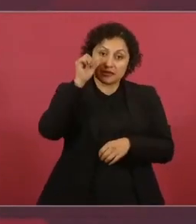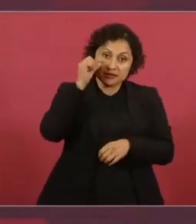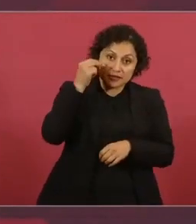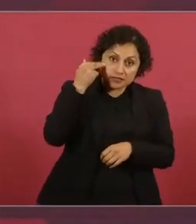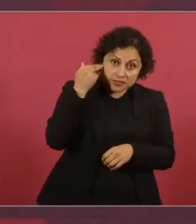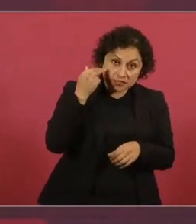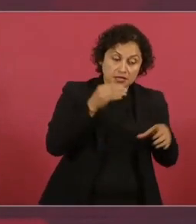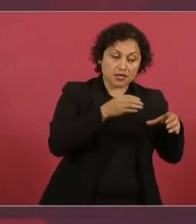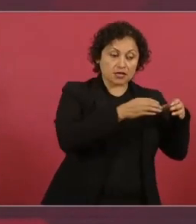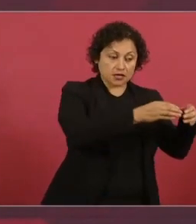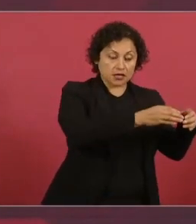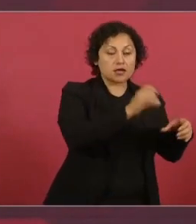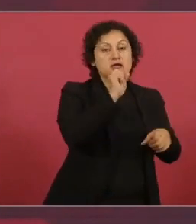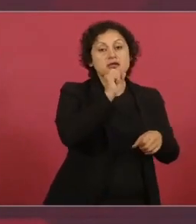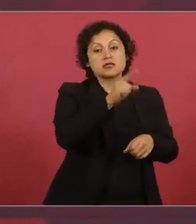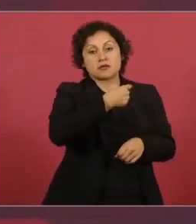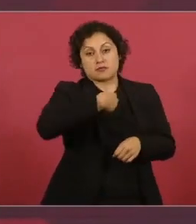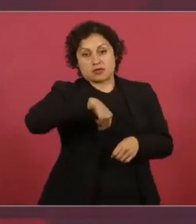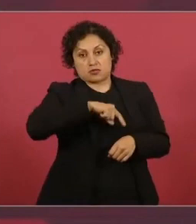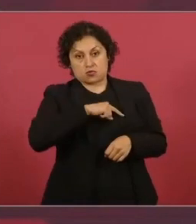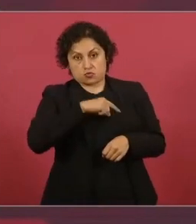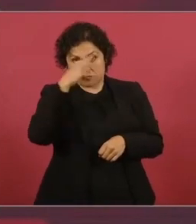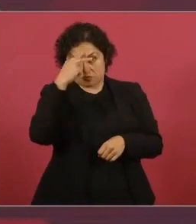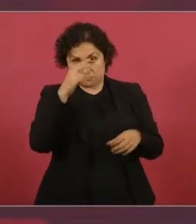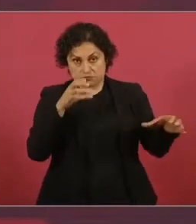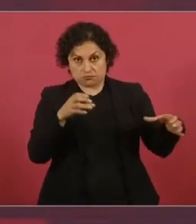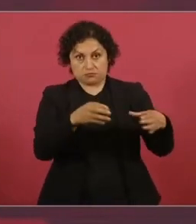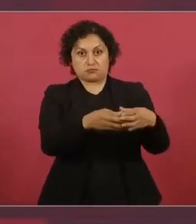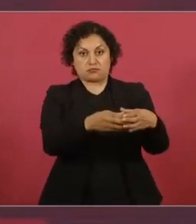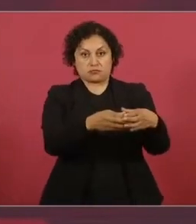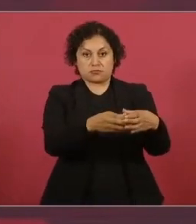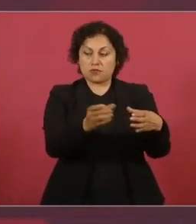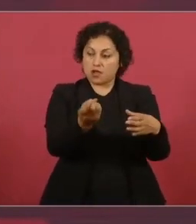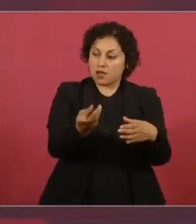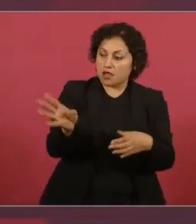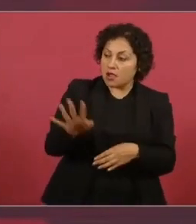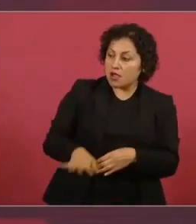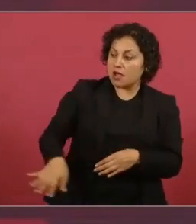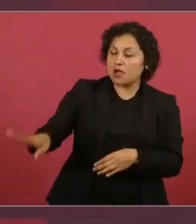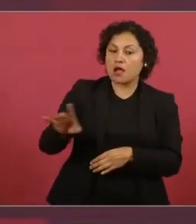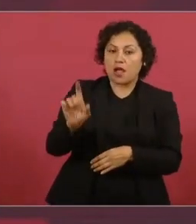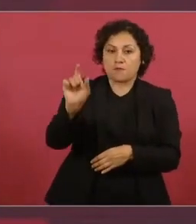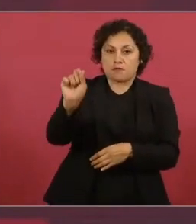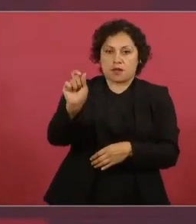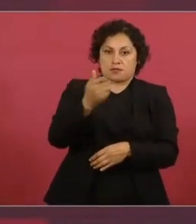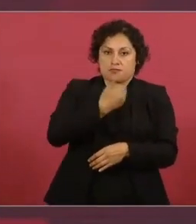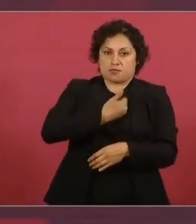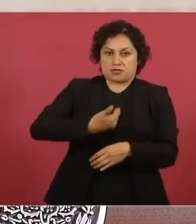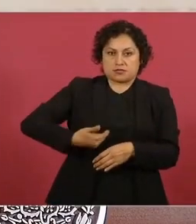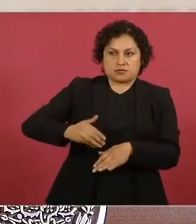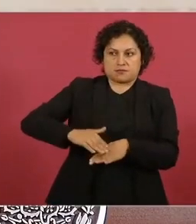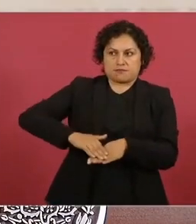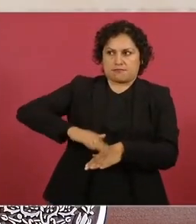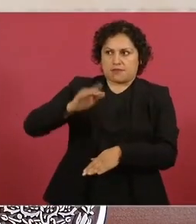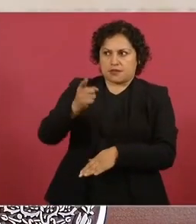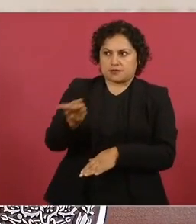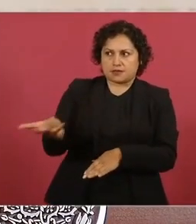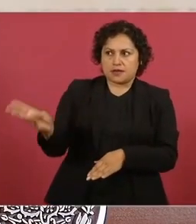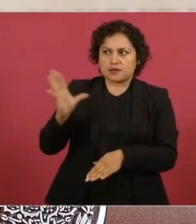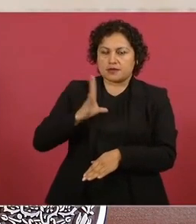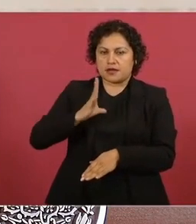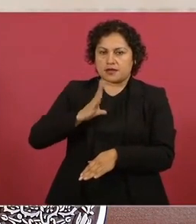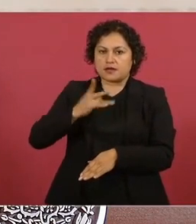a pesar de que habían más de 20 jefes de Estado y de gobierno.